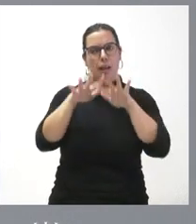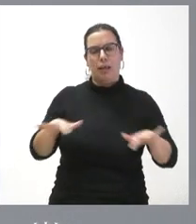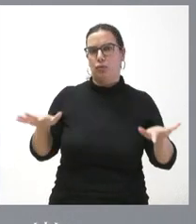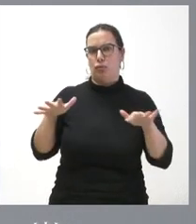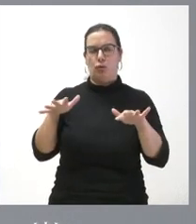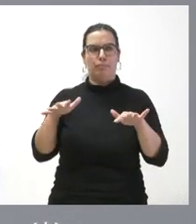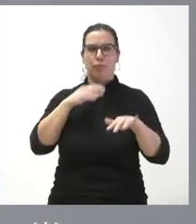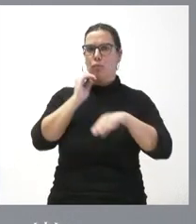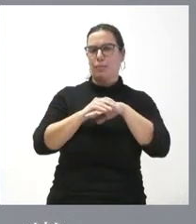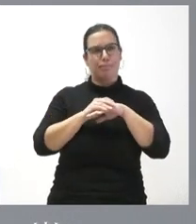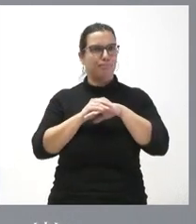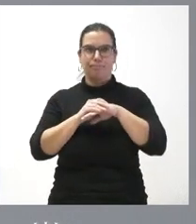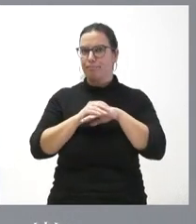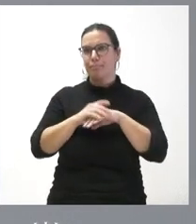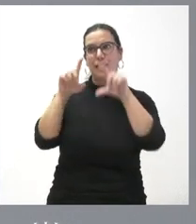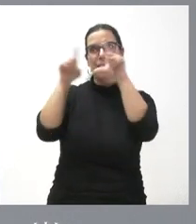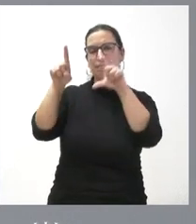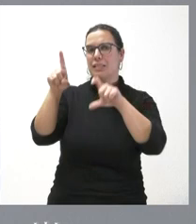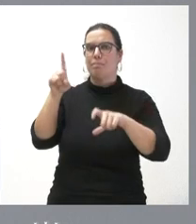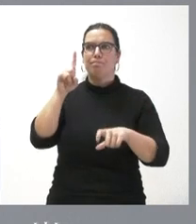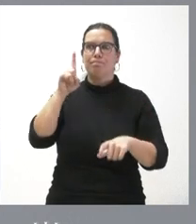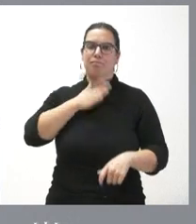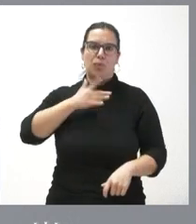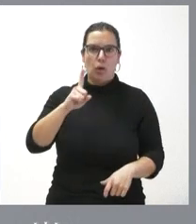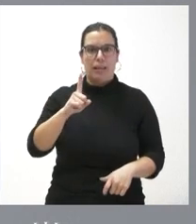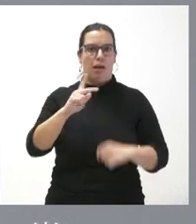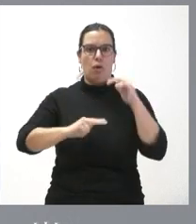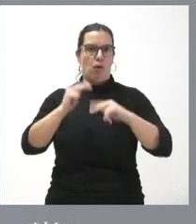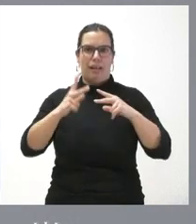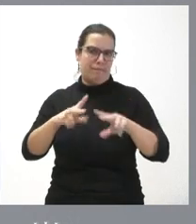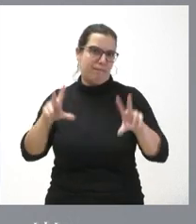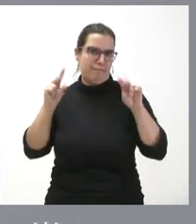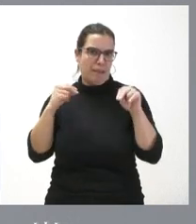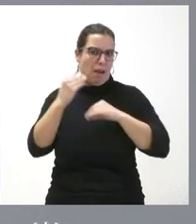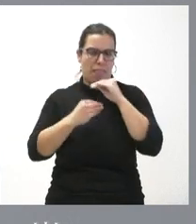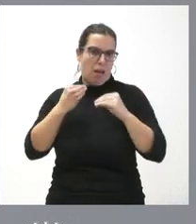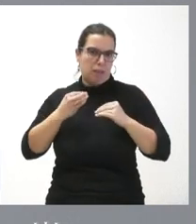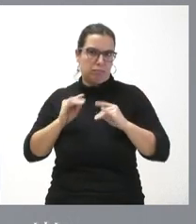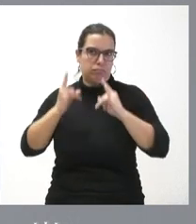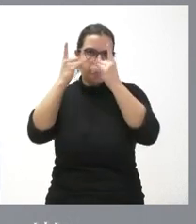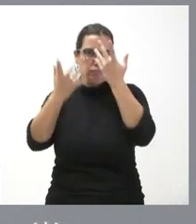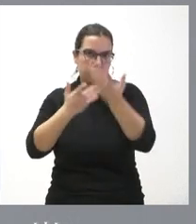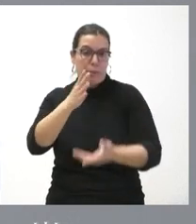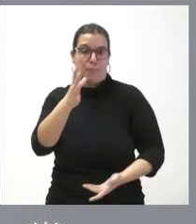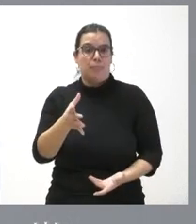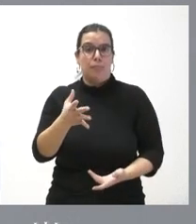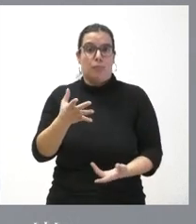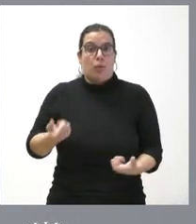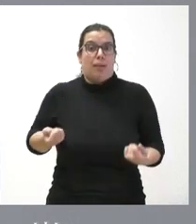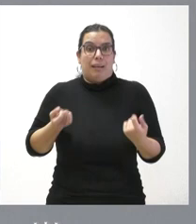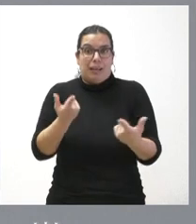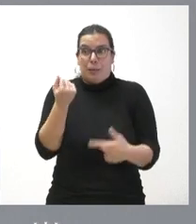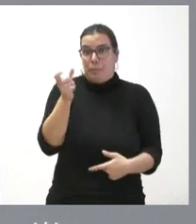vimos voluntad en el contratista de concluir las obras básicamente en el hecho de que el coste de las mismas